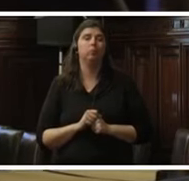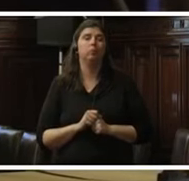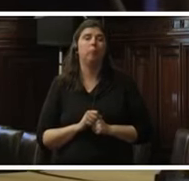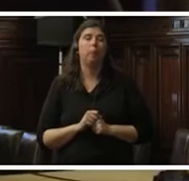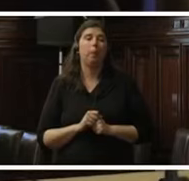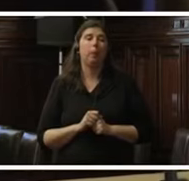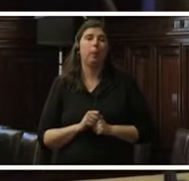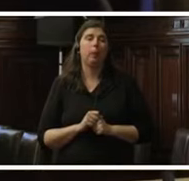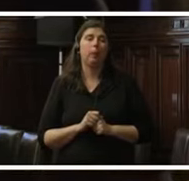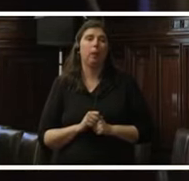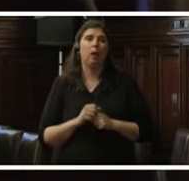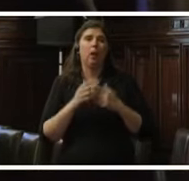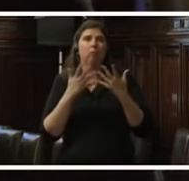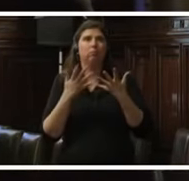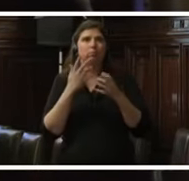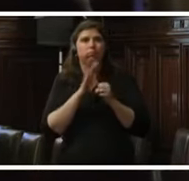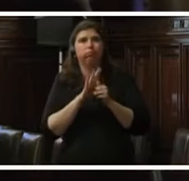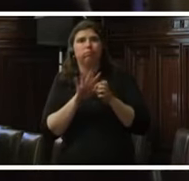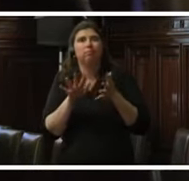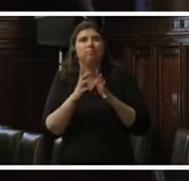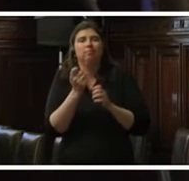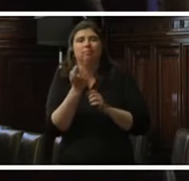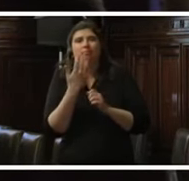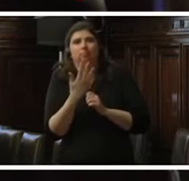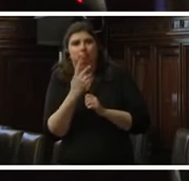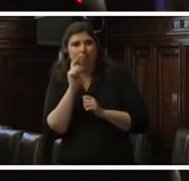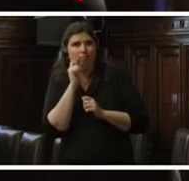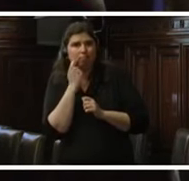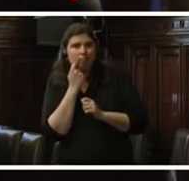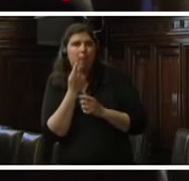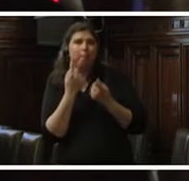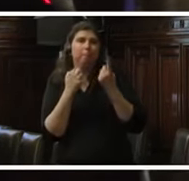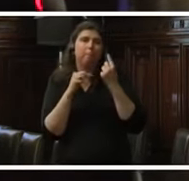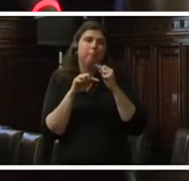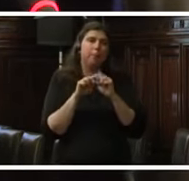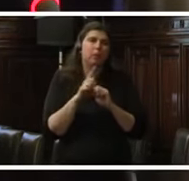bien preciado, pero también en ocasiones precario.